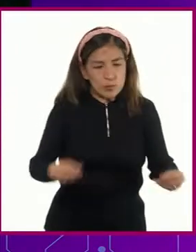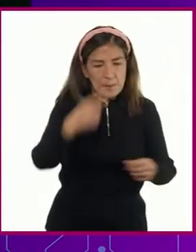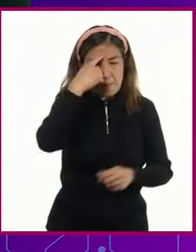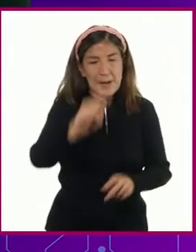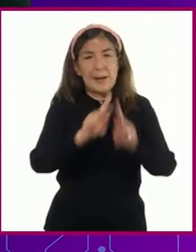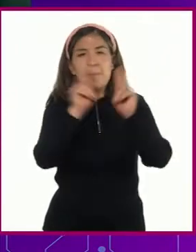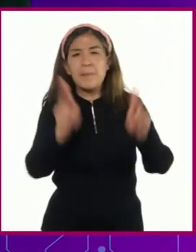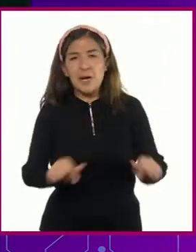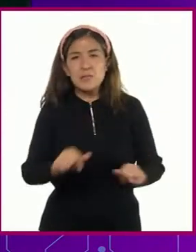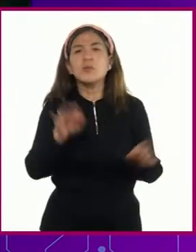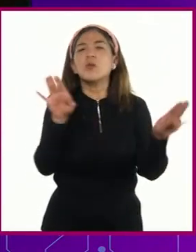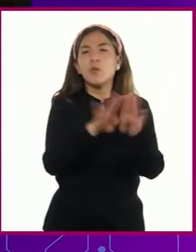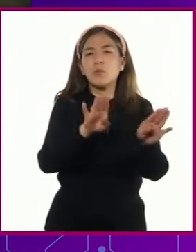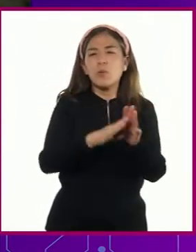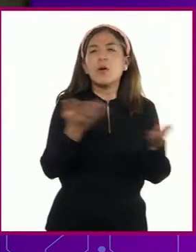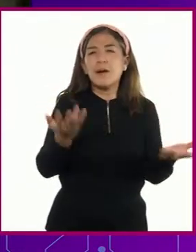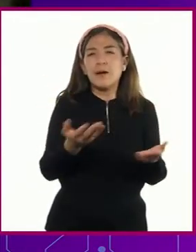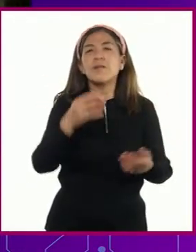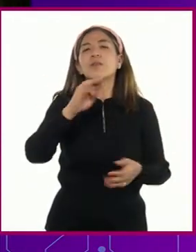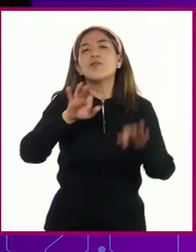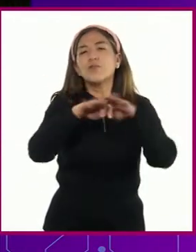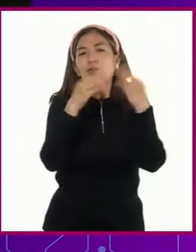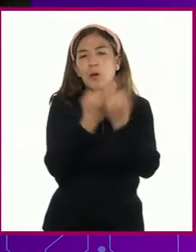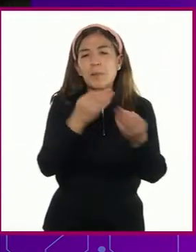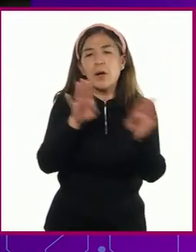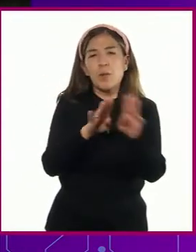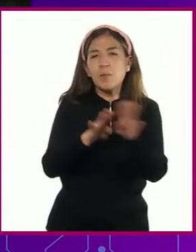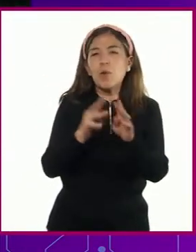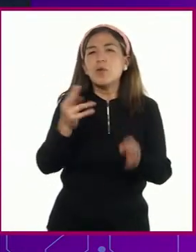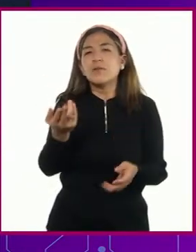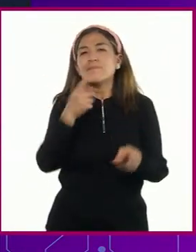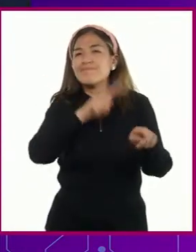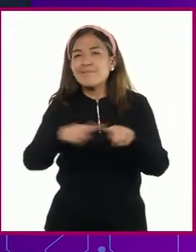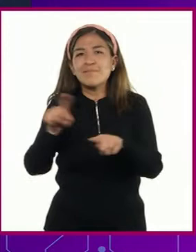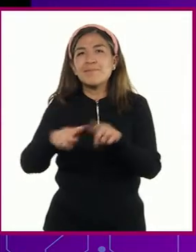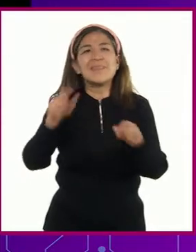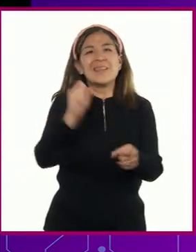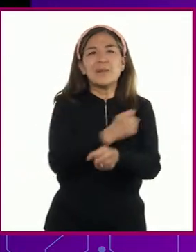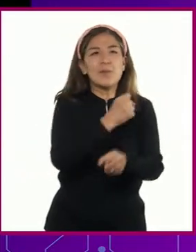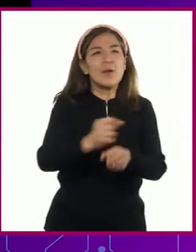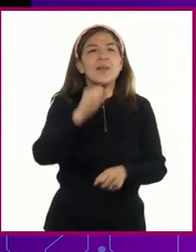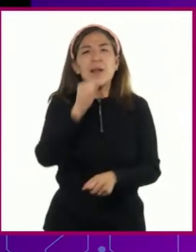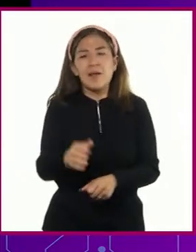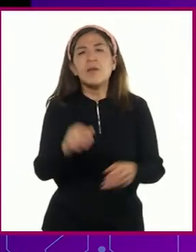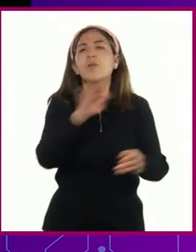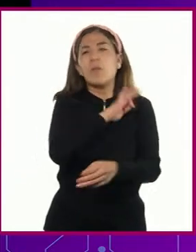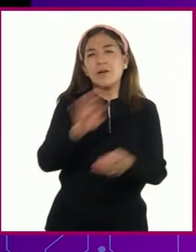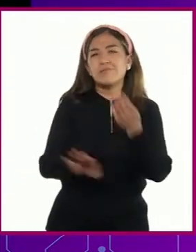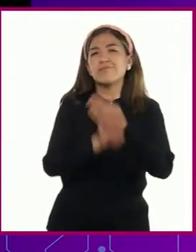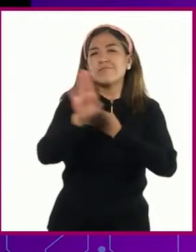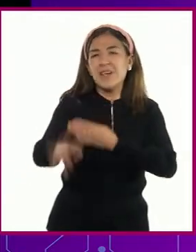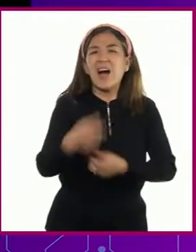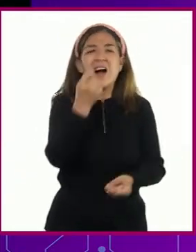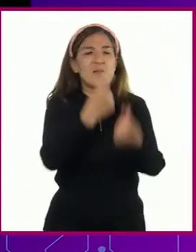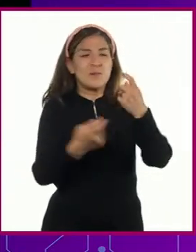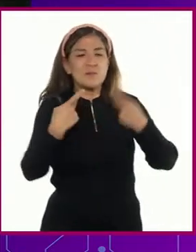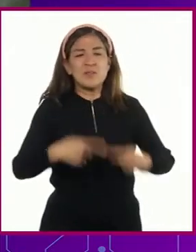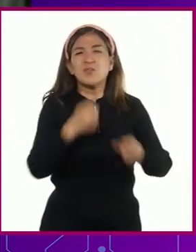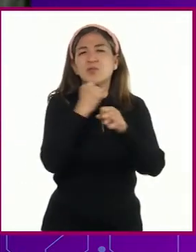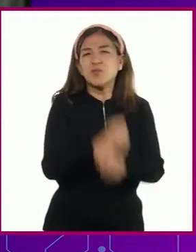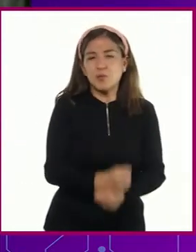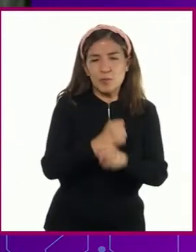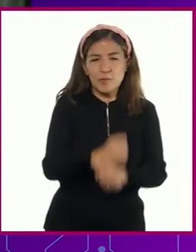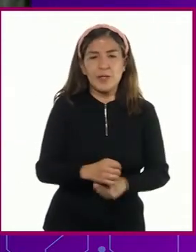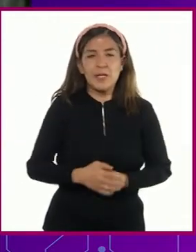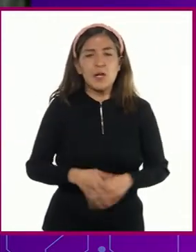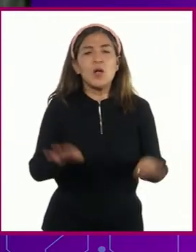paz, buscando soluciones mediante formas o métodos no violentos, evitaríamos el sufrimiento de muchas personas. La